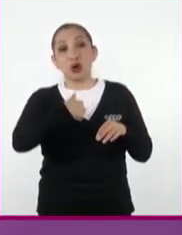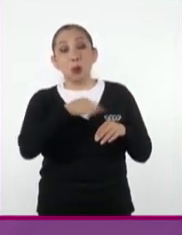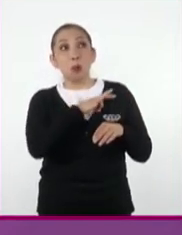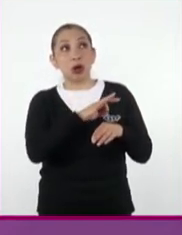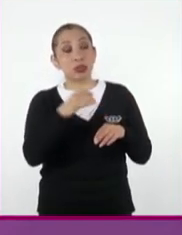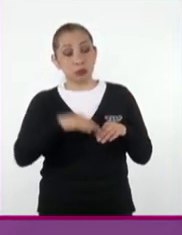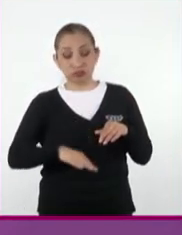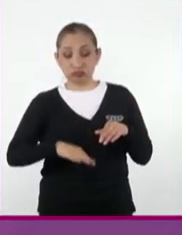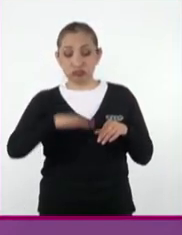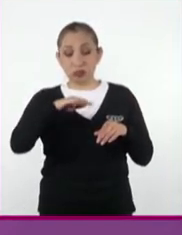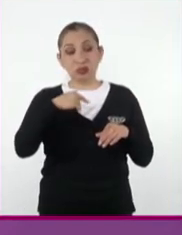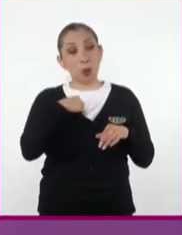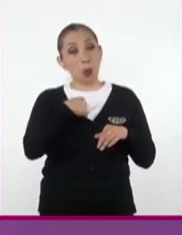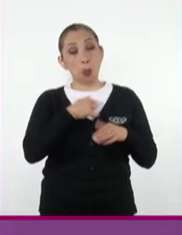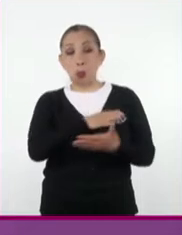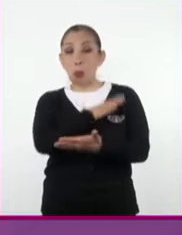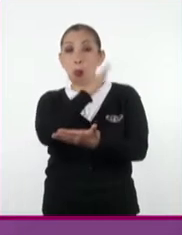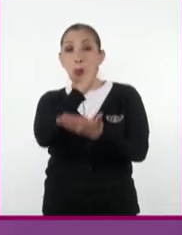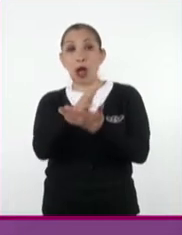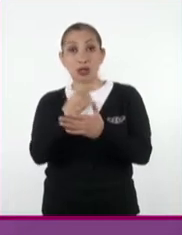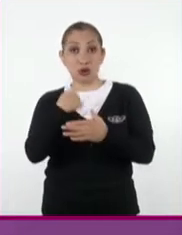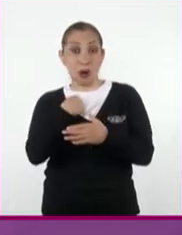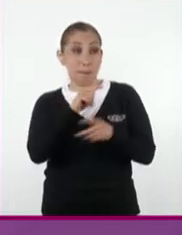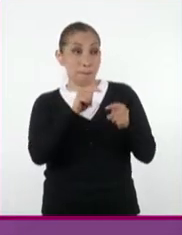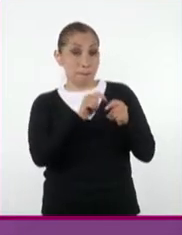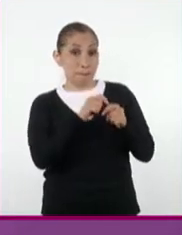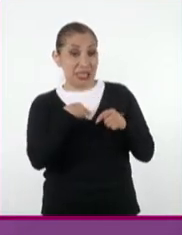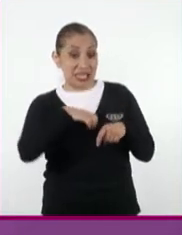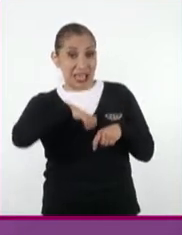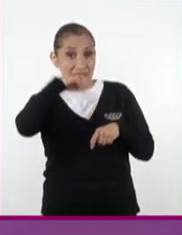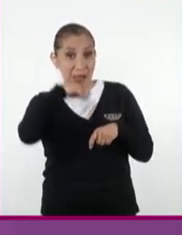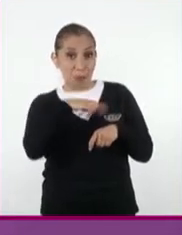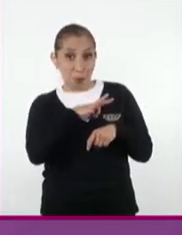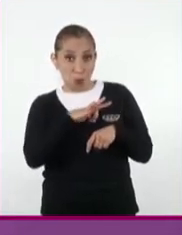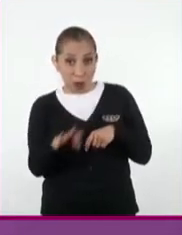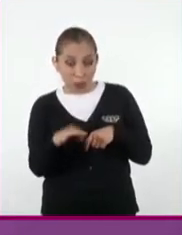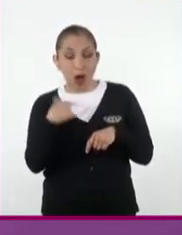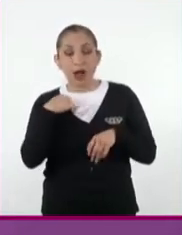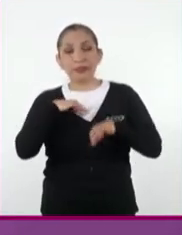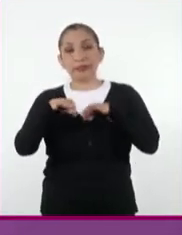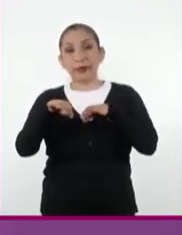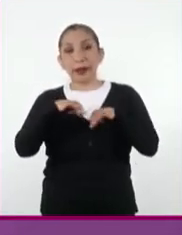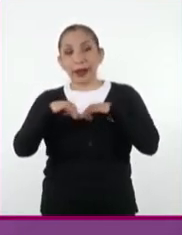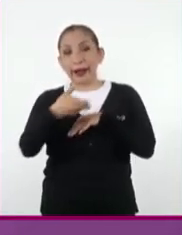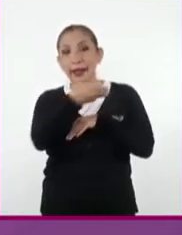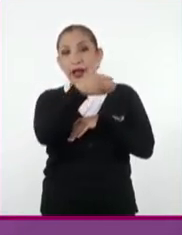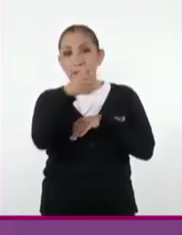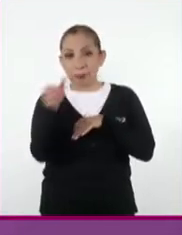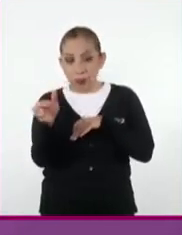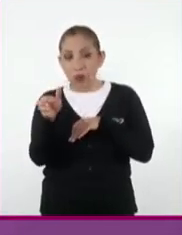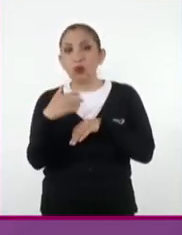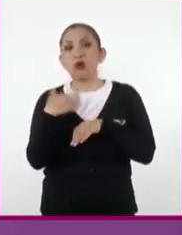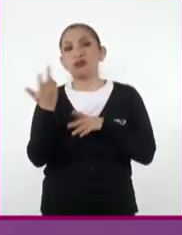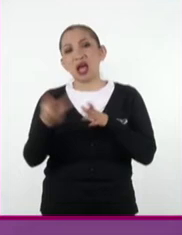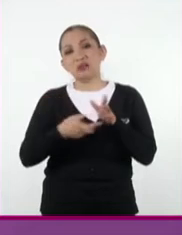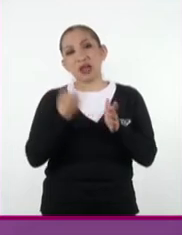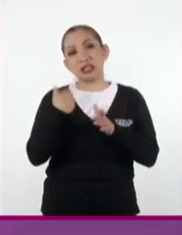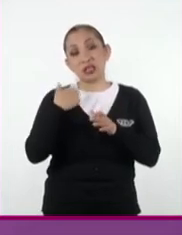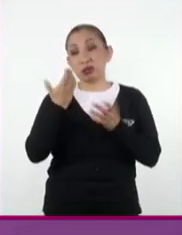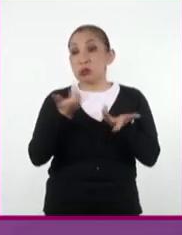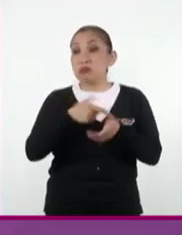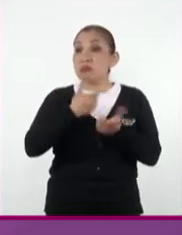uso de razón, me dediqué, hasta donde mi tierna edad me lo permitía, a las labores del campo. En algunos ratos